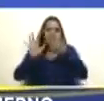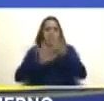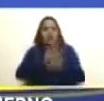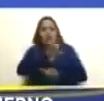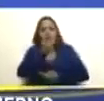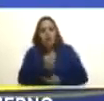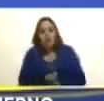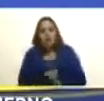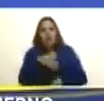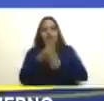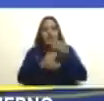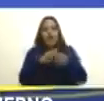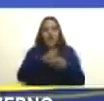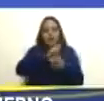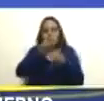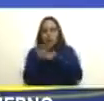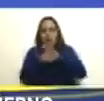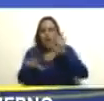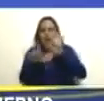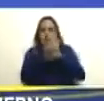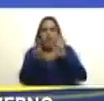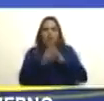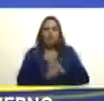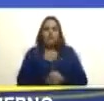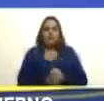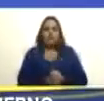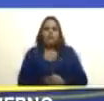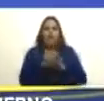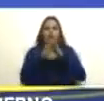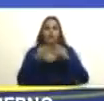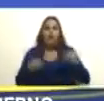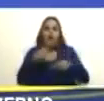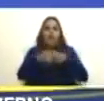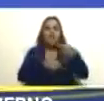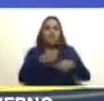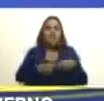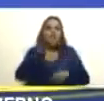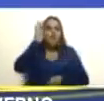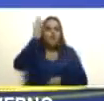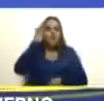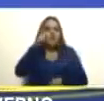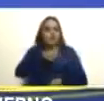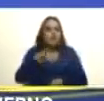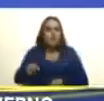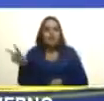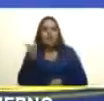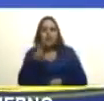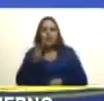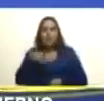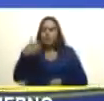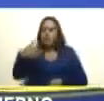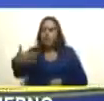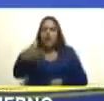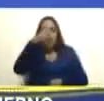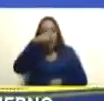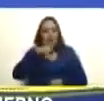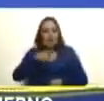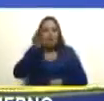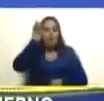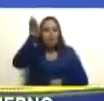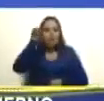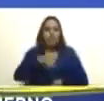y la conviertan en ley orgánica para todas las generaciones de venezolanos por las décadas y décadas por venir